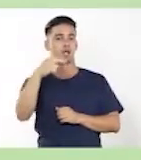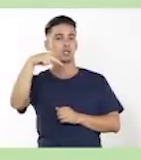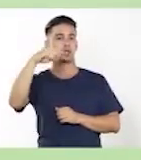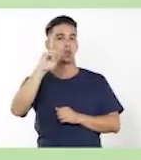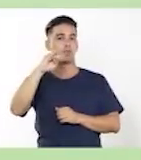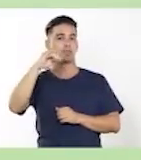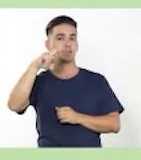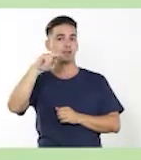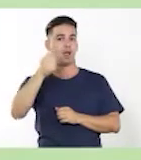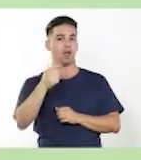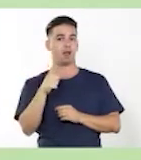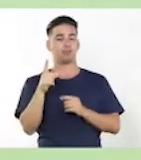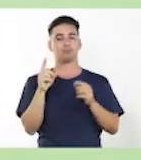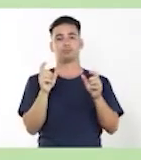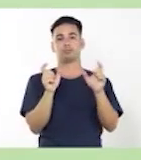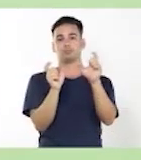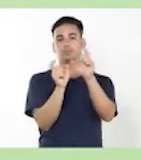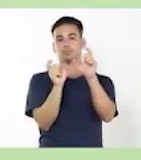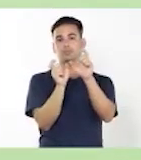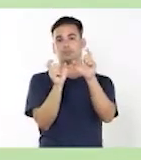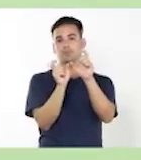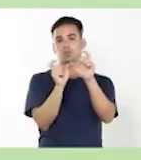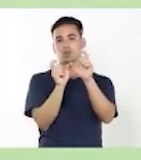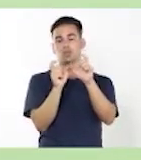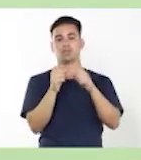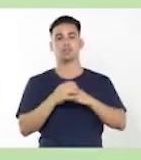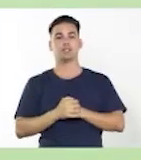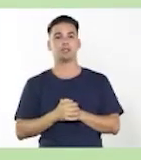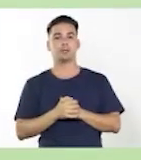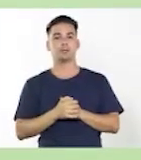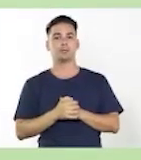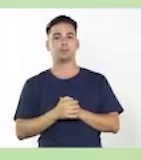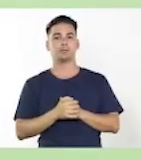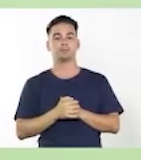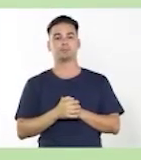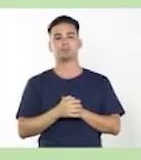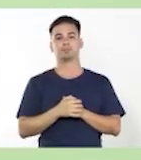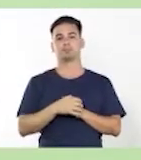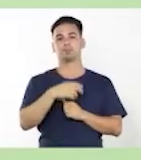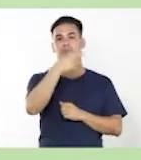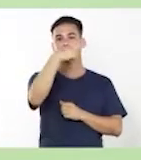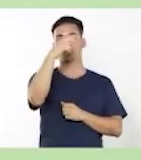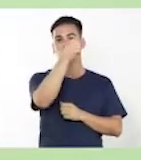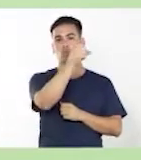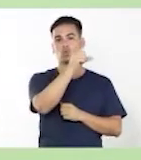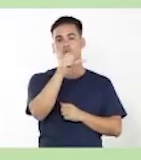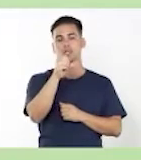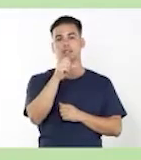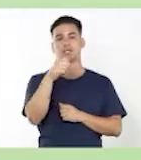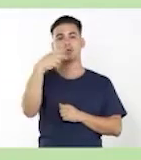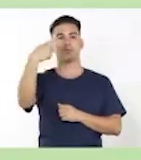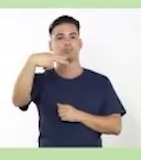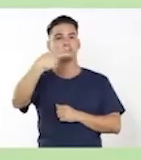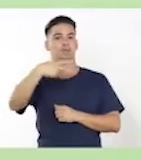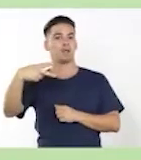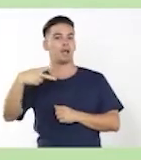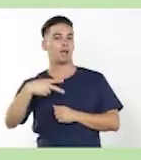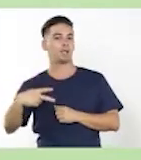concordancia entre sustantivo y adjetivo, la tilde según reglas generales de acentuación.